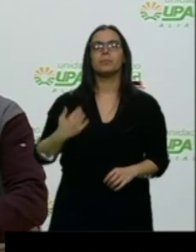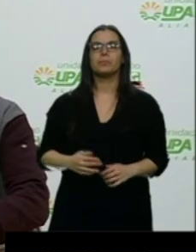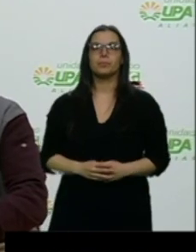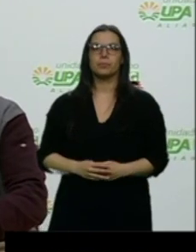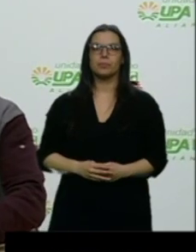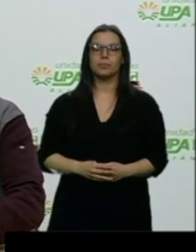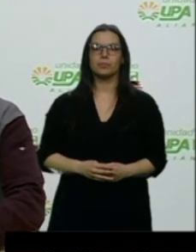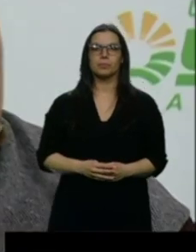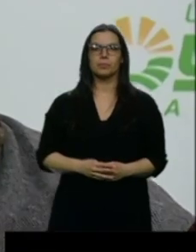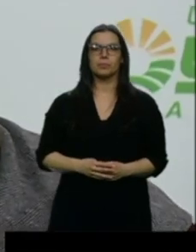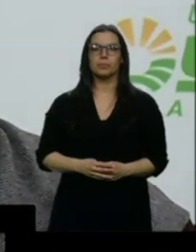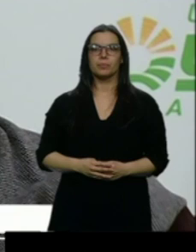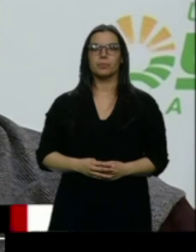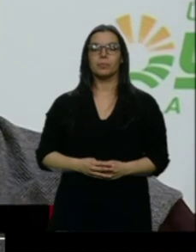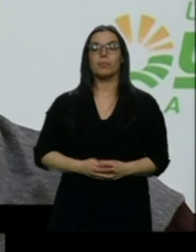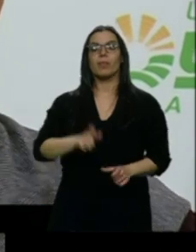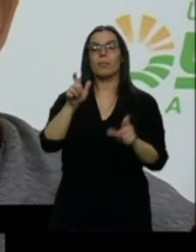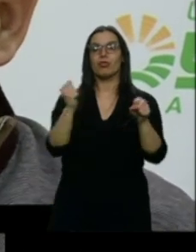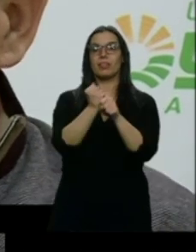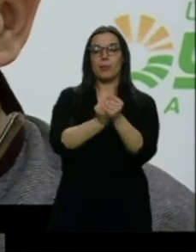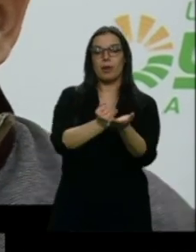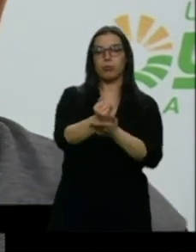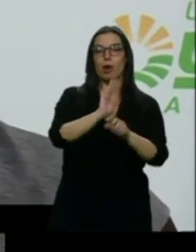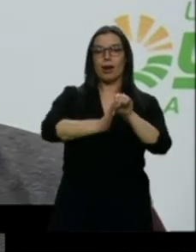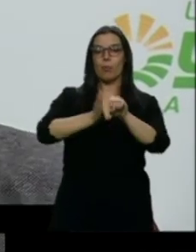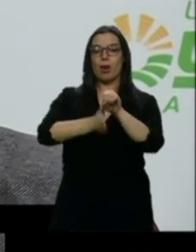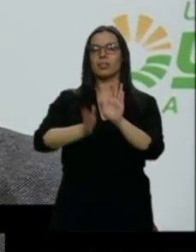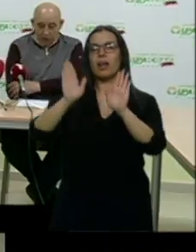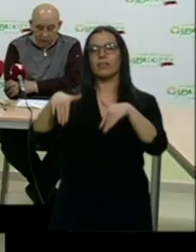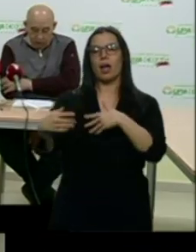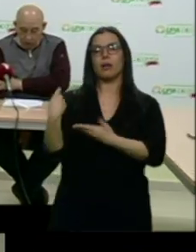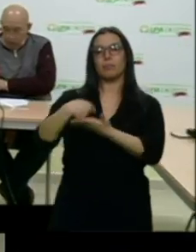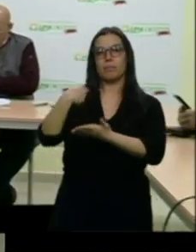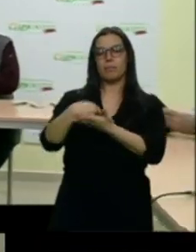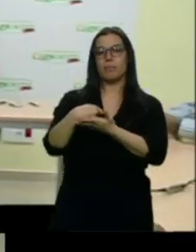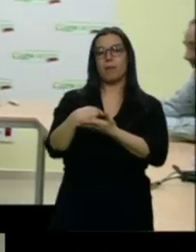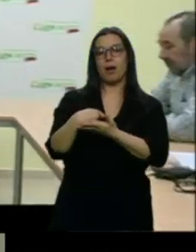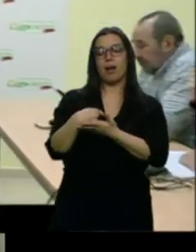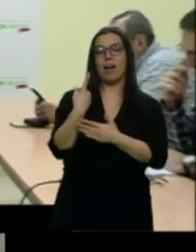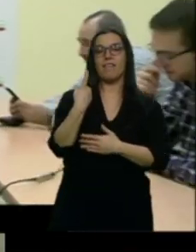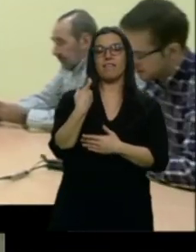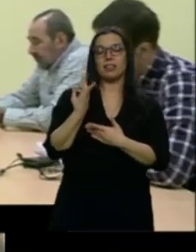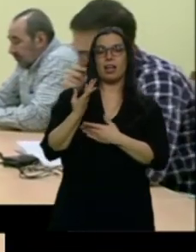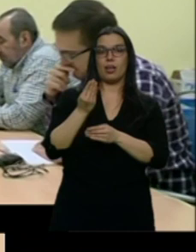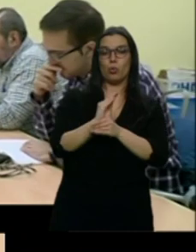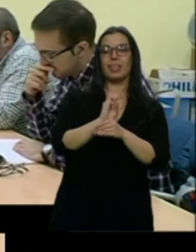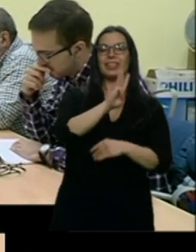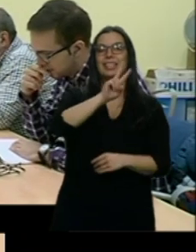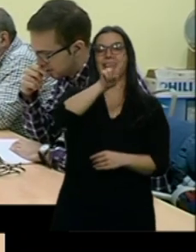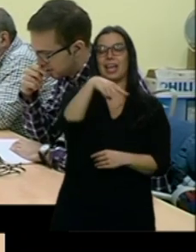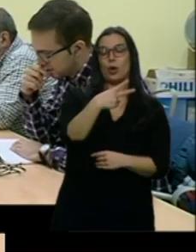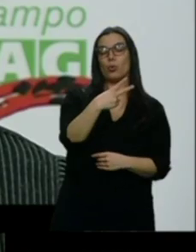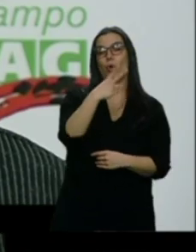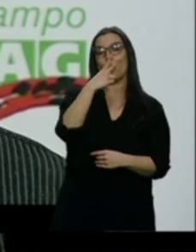Los remolacheros de Castilla y León cobrarán finalmente las ayudas pendientes de 3 euros por tonelada de la campaña de